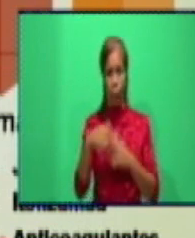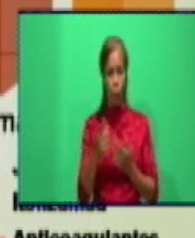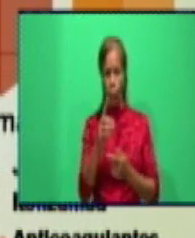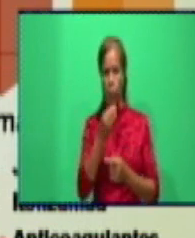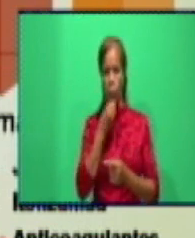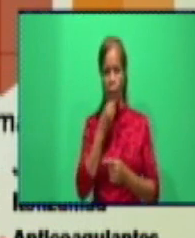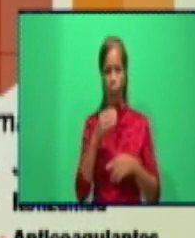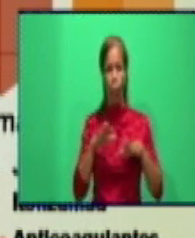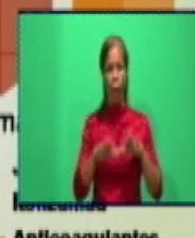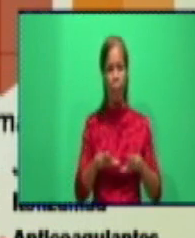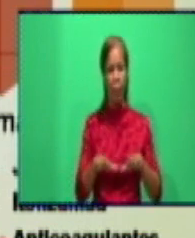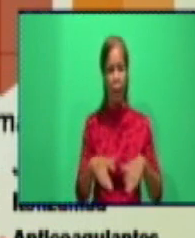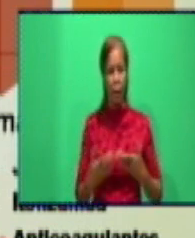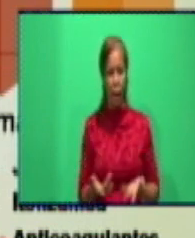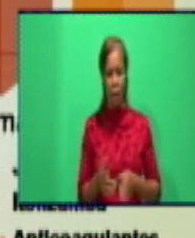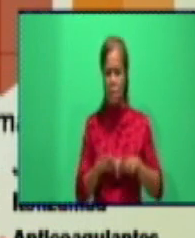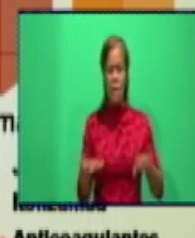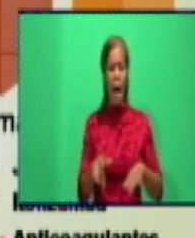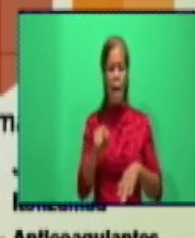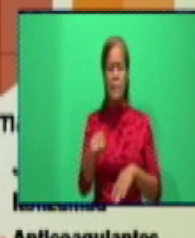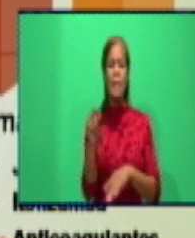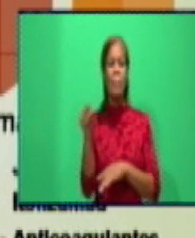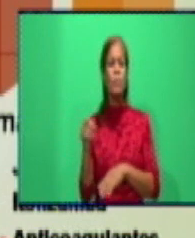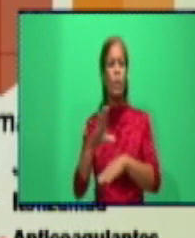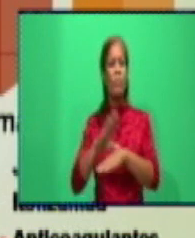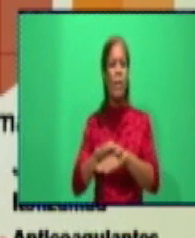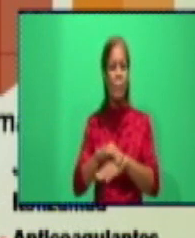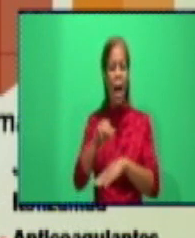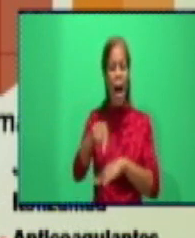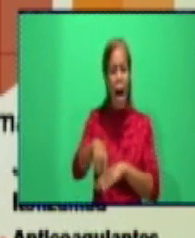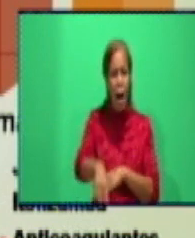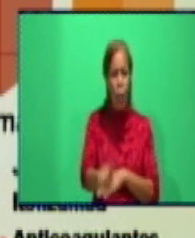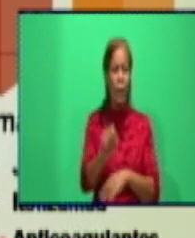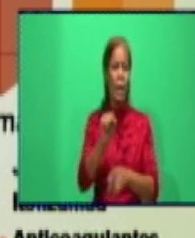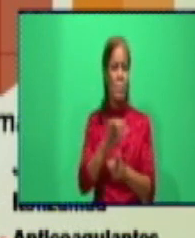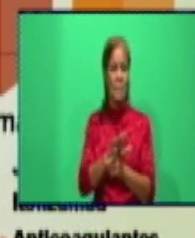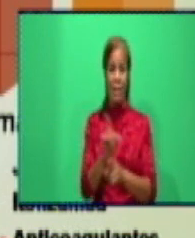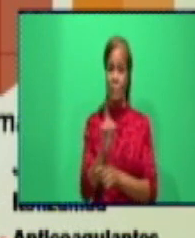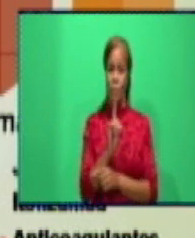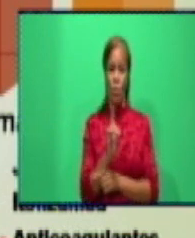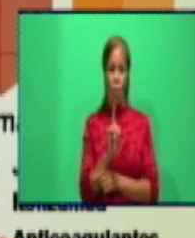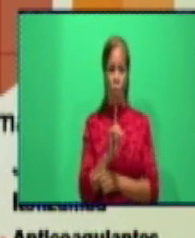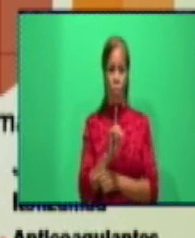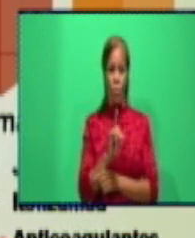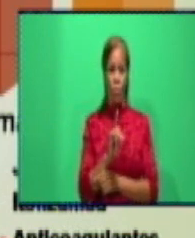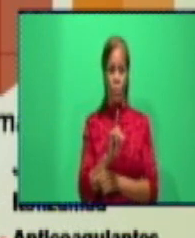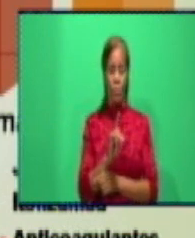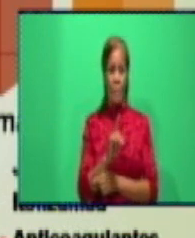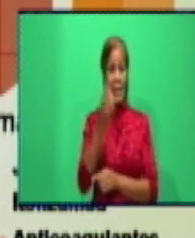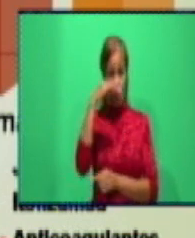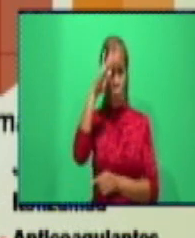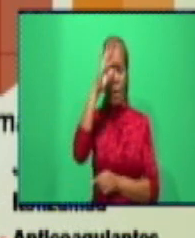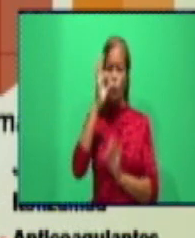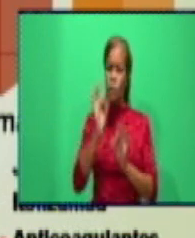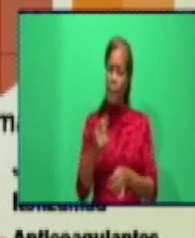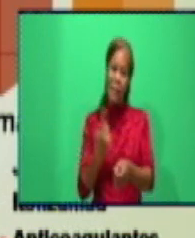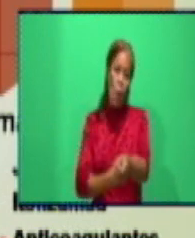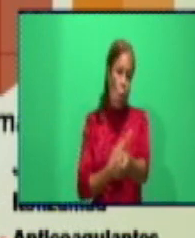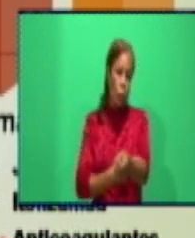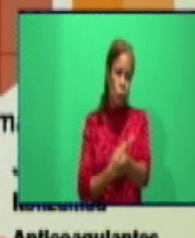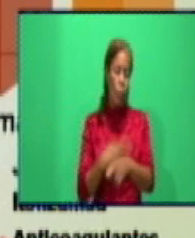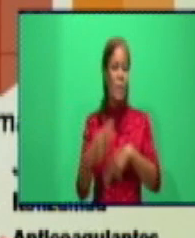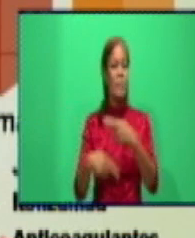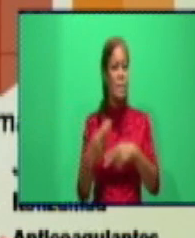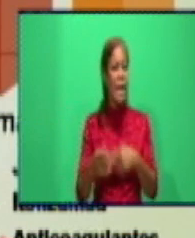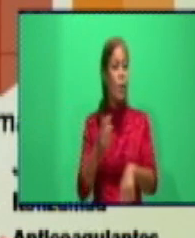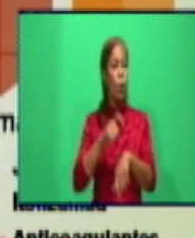a que ya esté enfermo el paciente para entonces empezar con todo. Bueno, fíjense, nosotros en esos escenarios preventivos están los centros